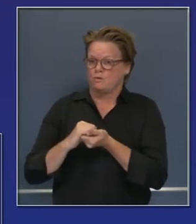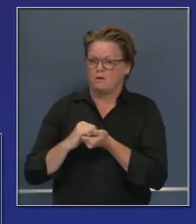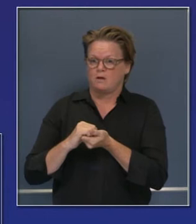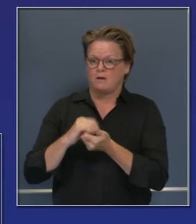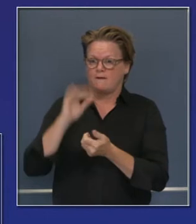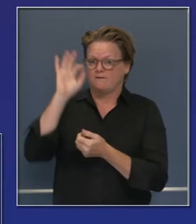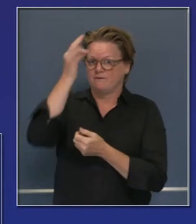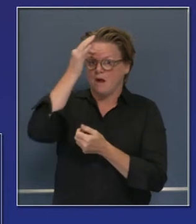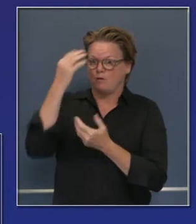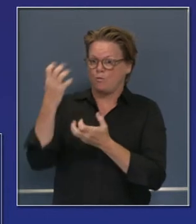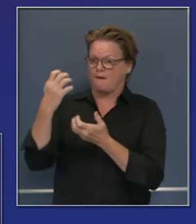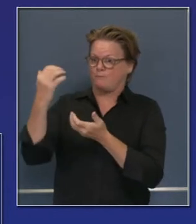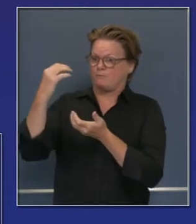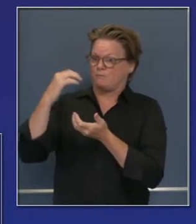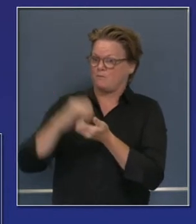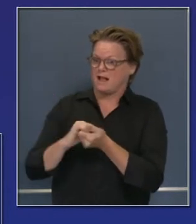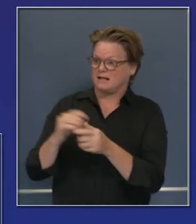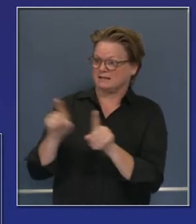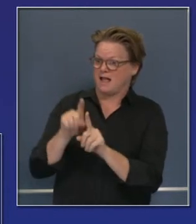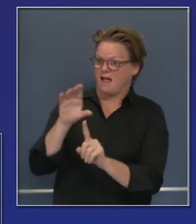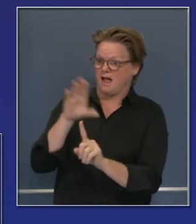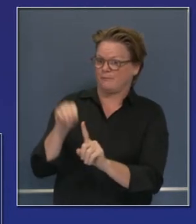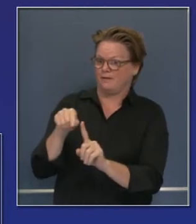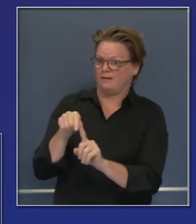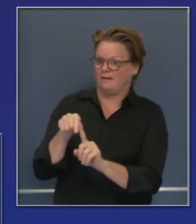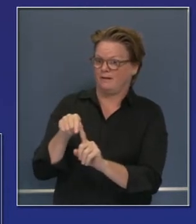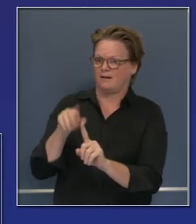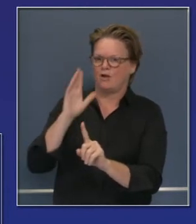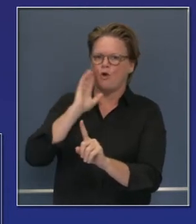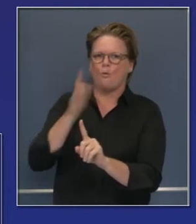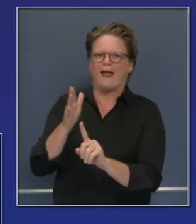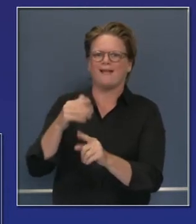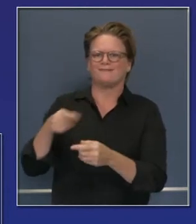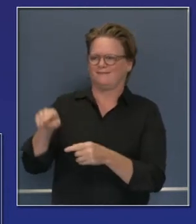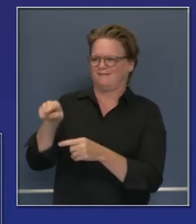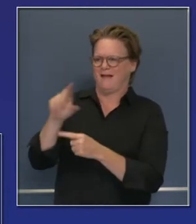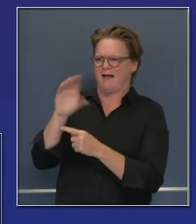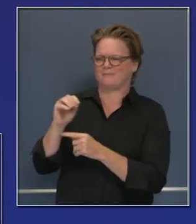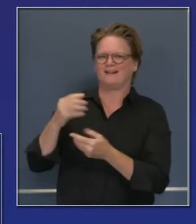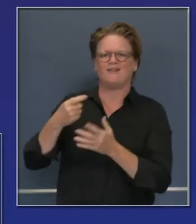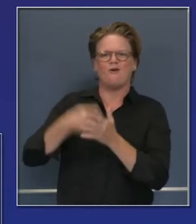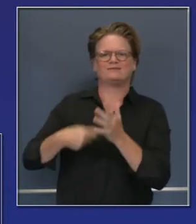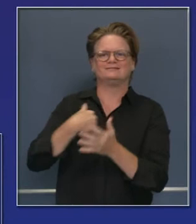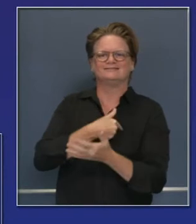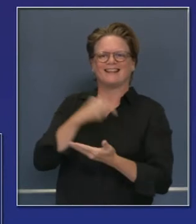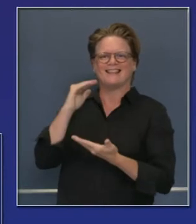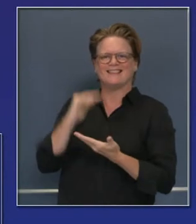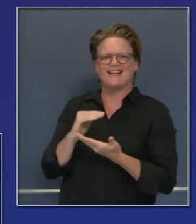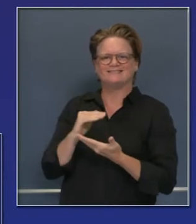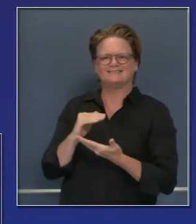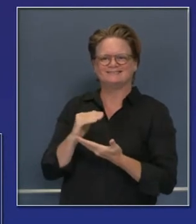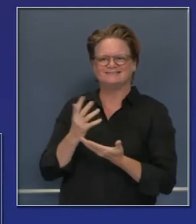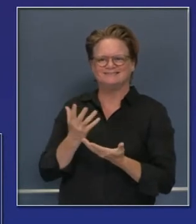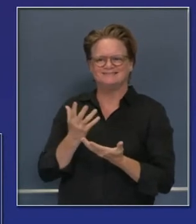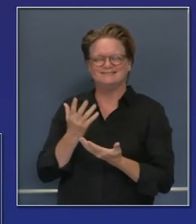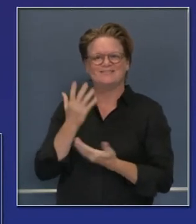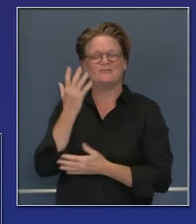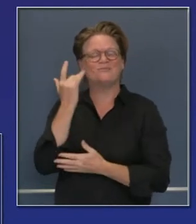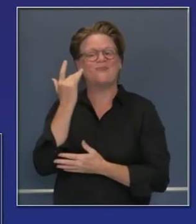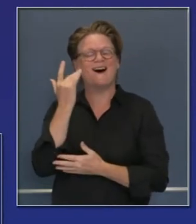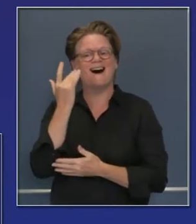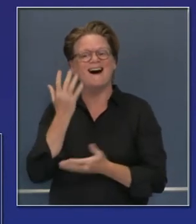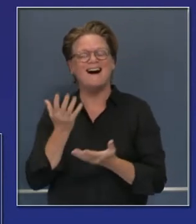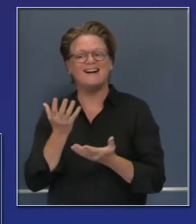sociedades también con el gobierno federal. Los precios bajarán todavía más. El contrato requiere lo que se llama